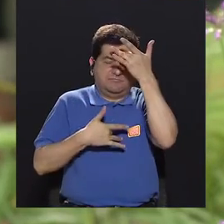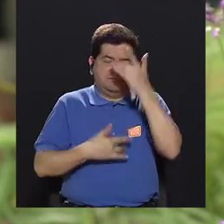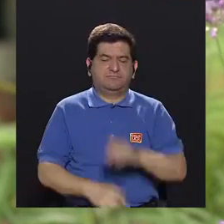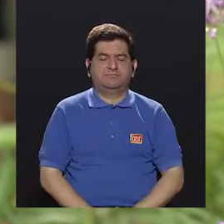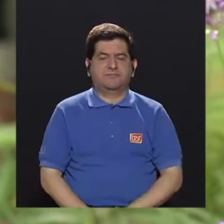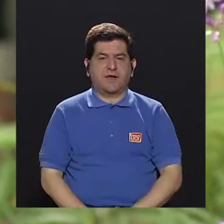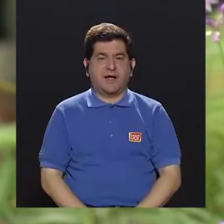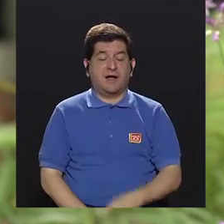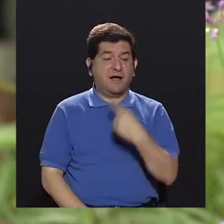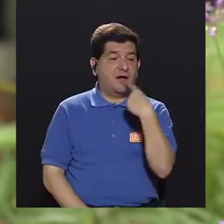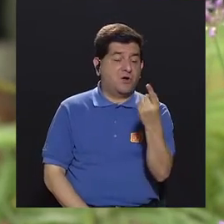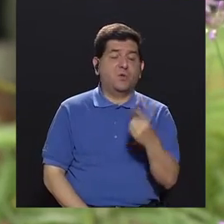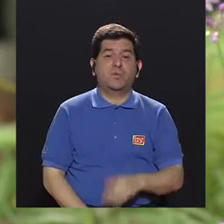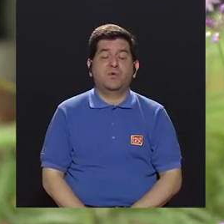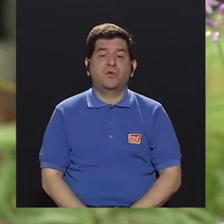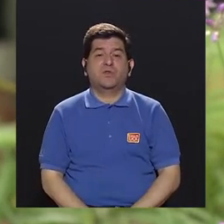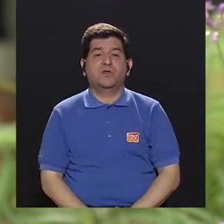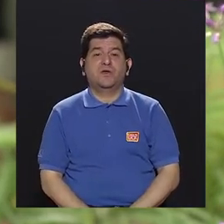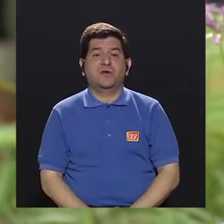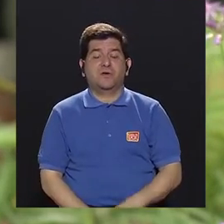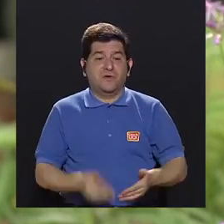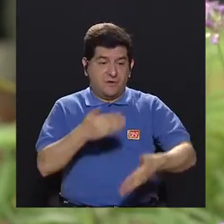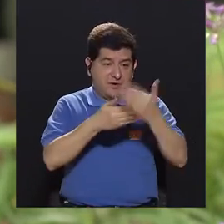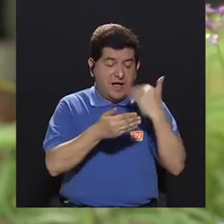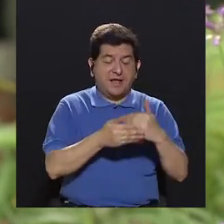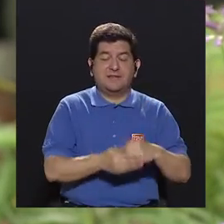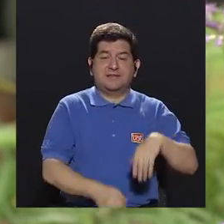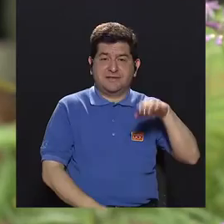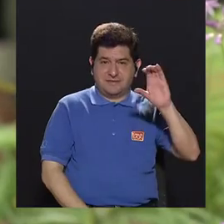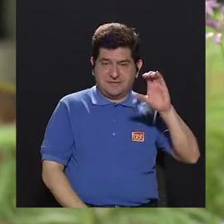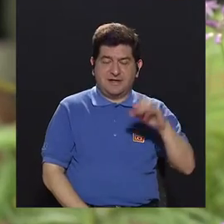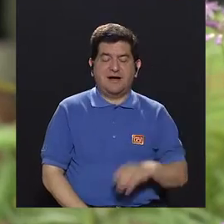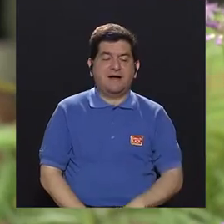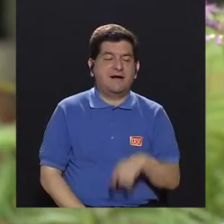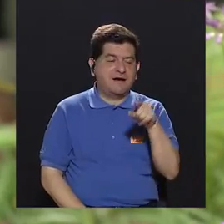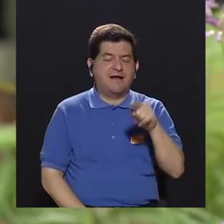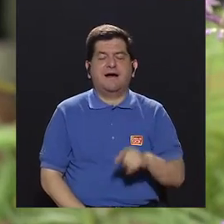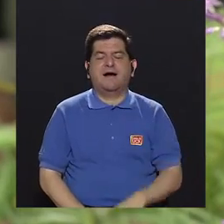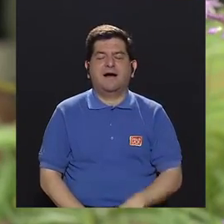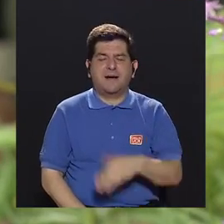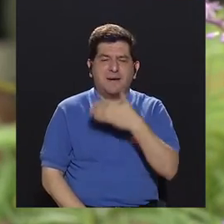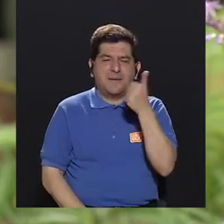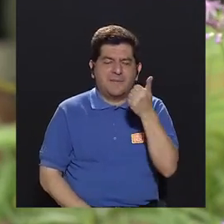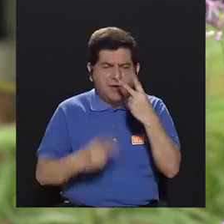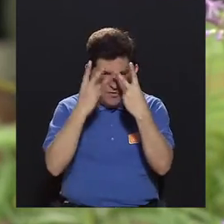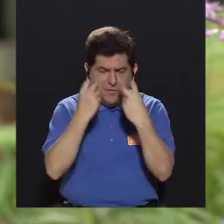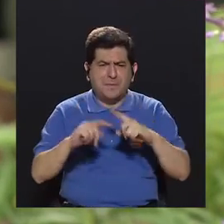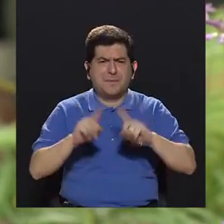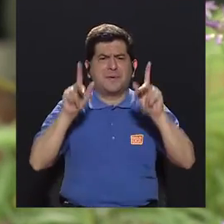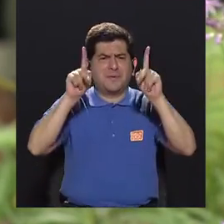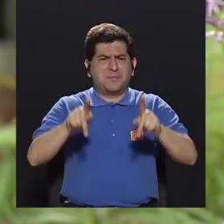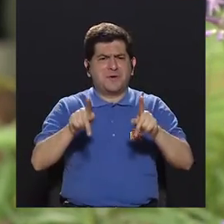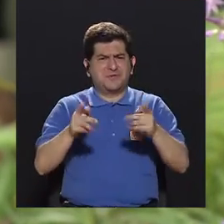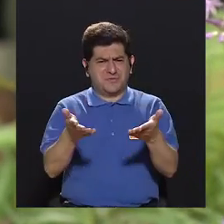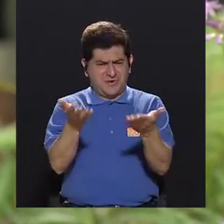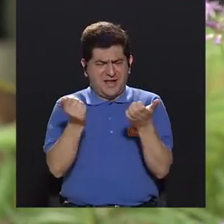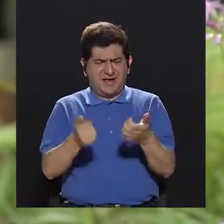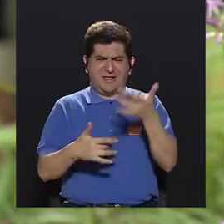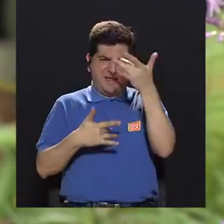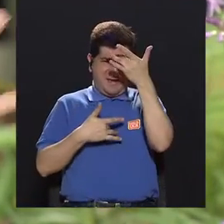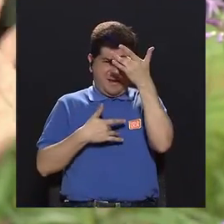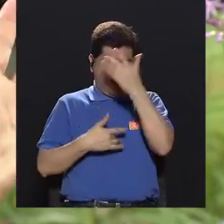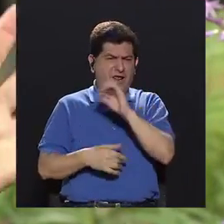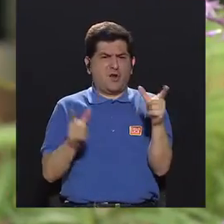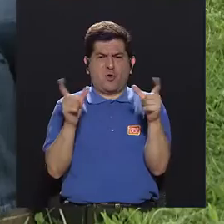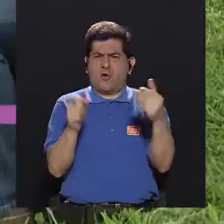Por eso la invitación, como dice Carla, pues es a que revisen. A veces lo que pasa es que me dicen, no, pero ¿quién quiere estar enfermo? Yo les digo, ¿quién quiere tener